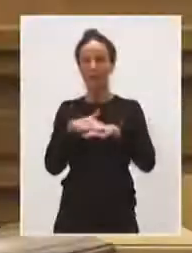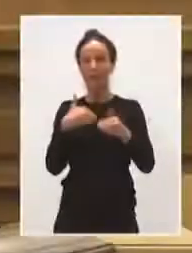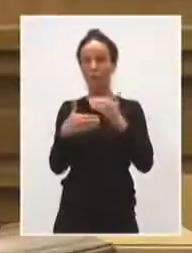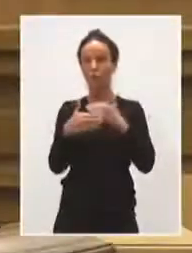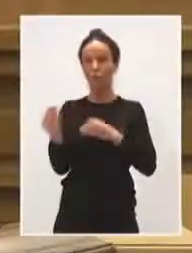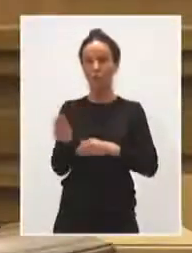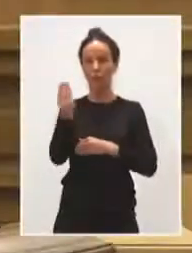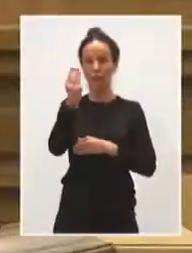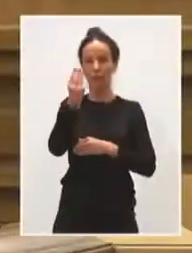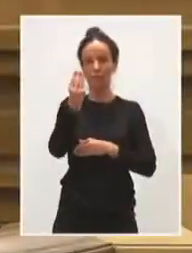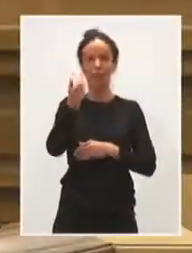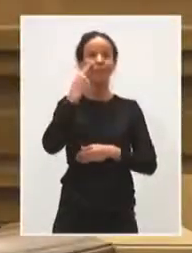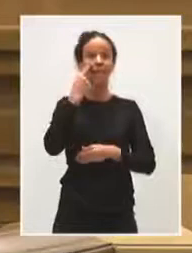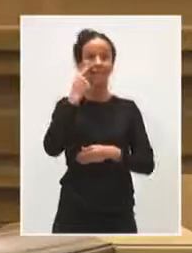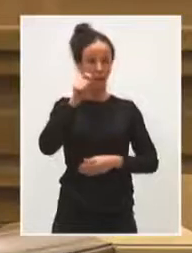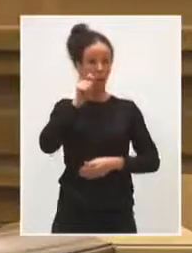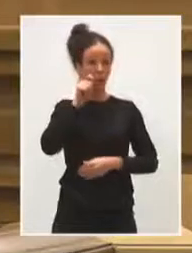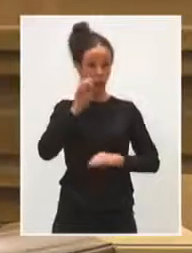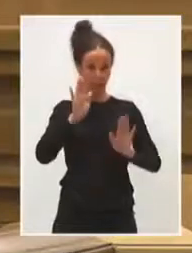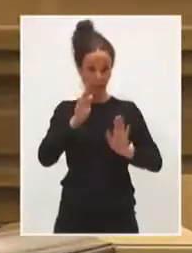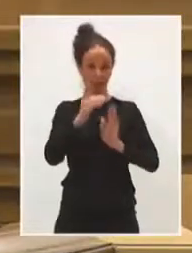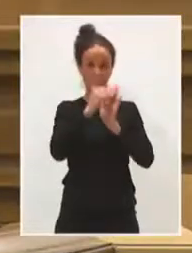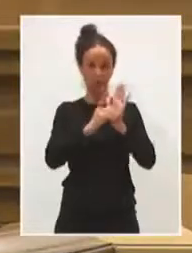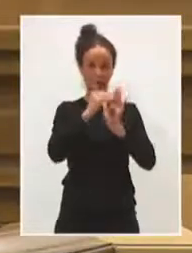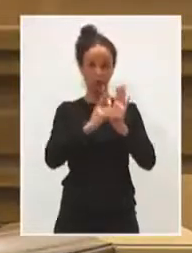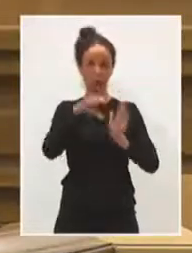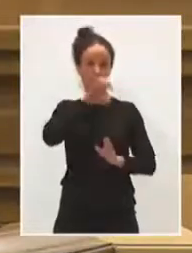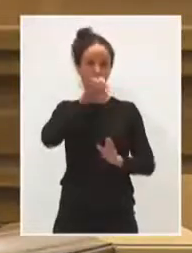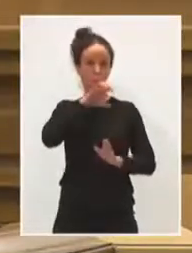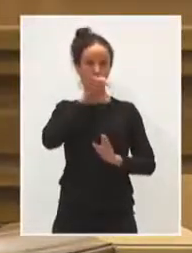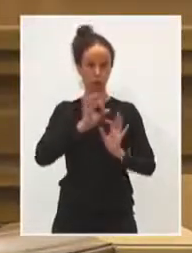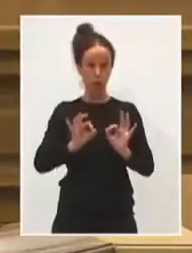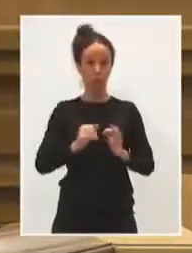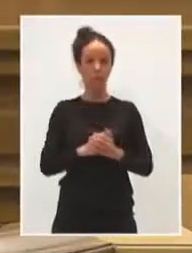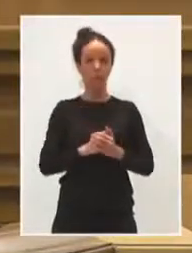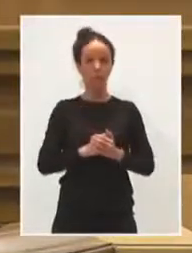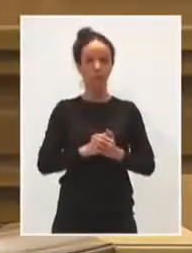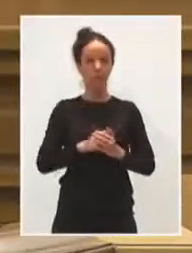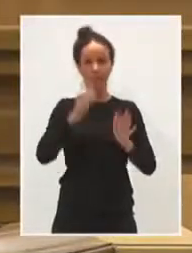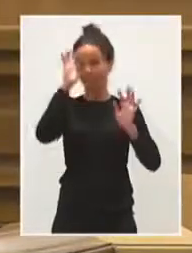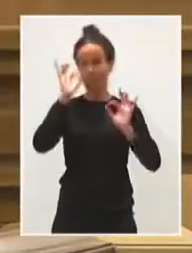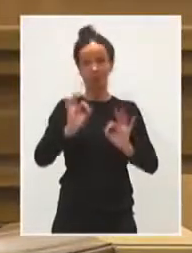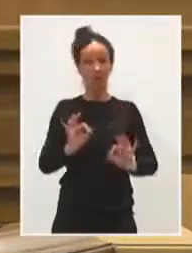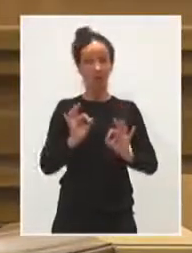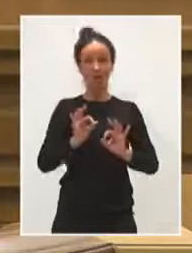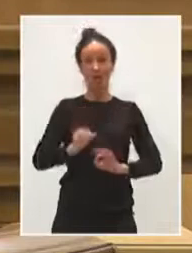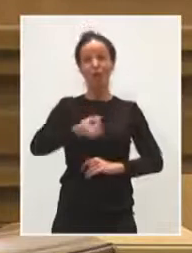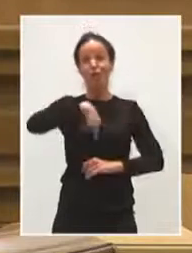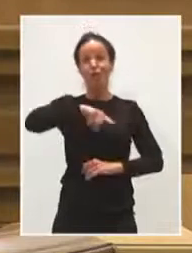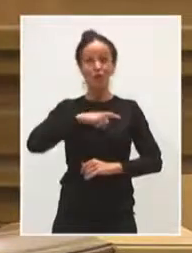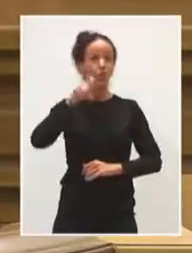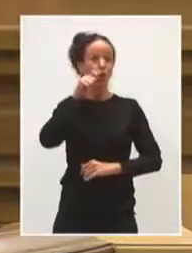Y en turismo, fíjense, que son datos muy curiosos, pero evidentemente seguimos siendo la gran potencia del turismo interior,